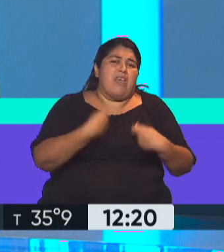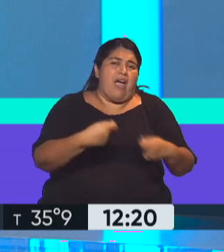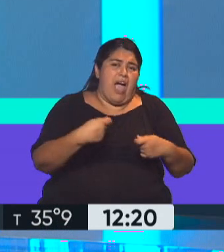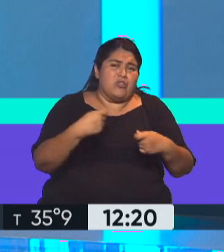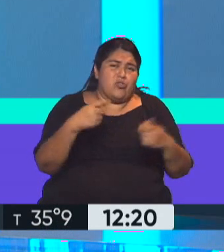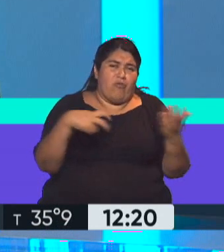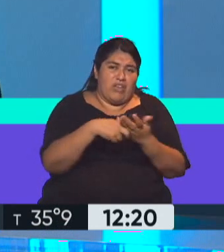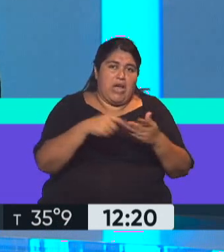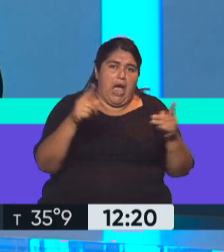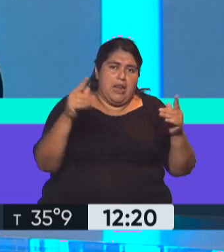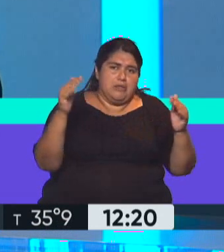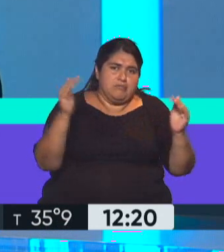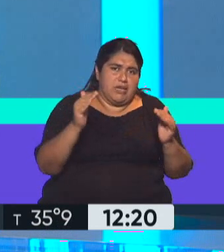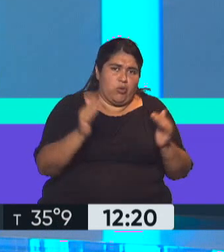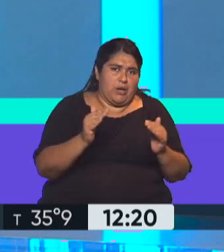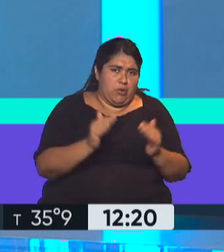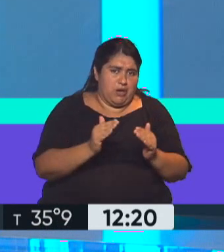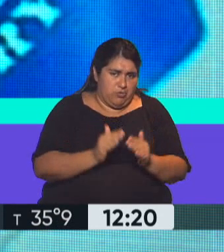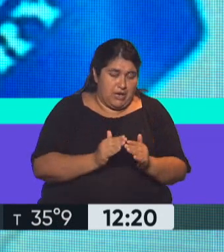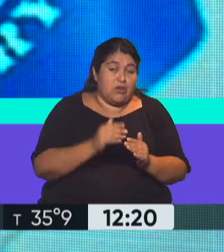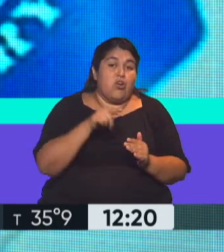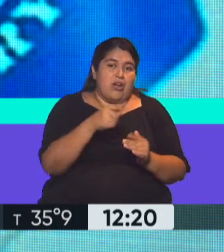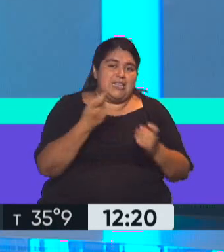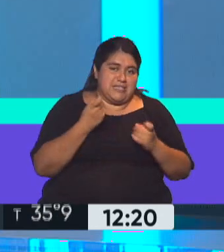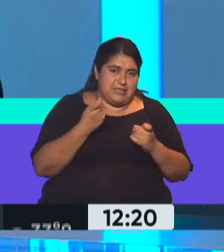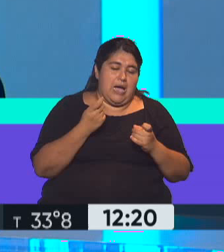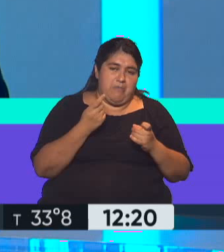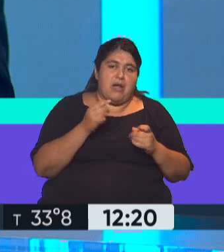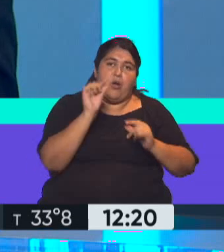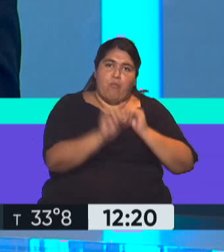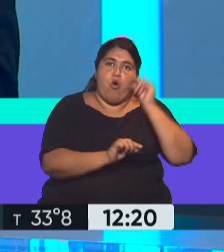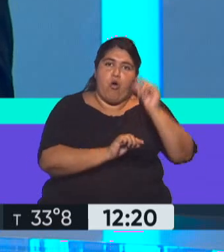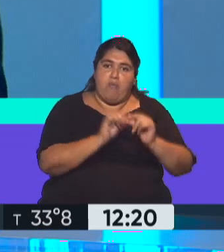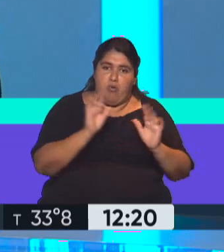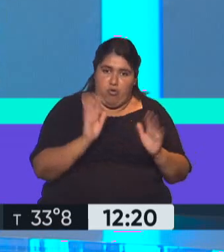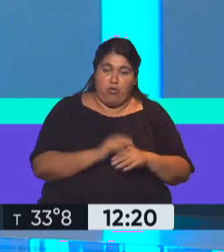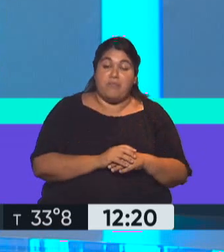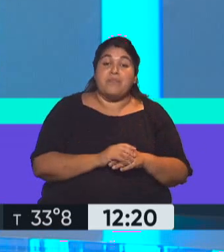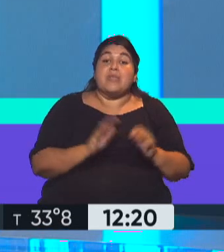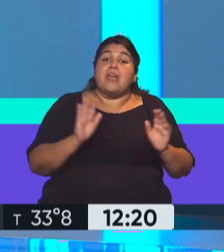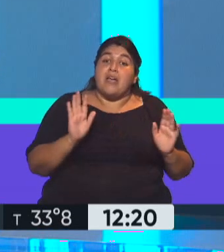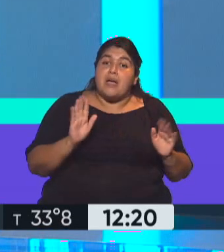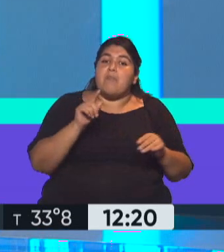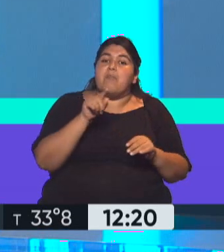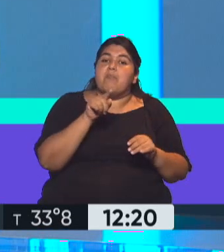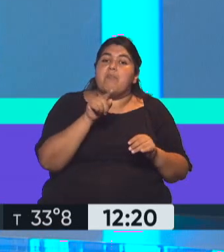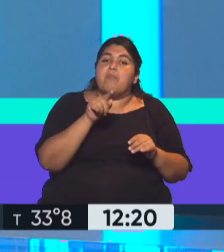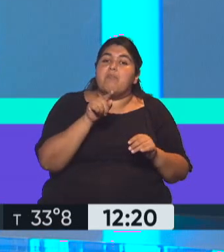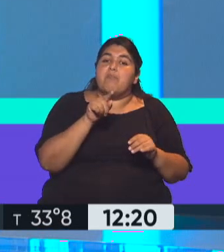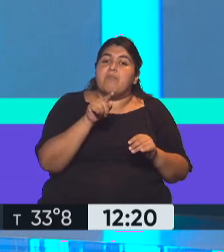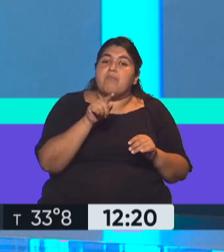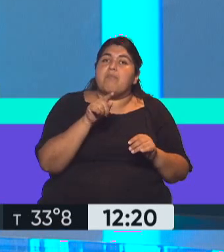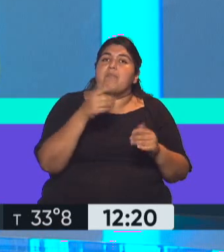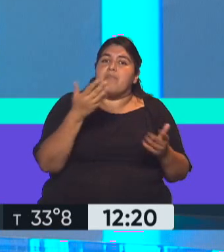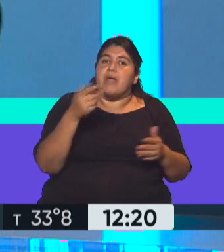a poco, aclaro esto, de a poco, no de golpe, ir bajando la emisión monetaria. Ahora, el